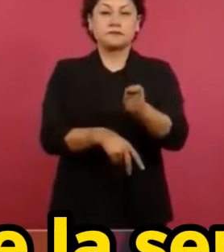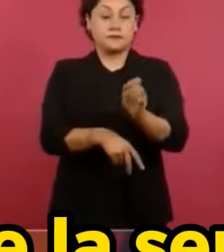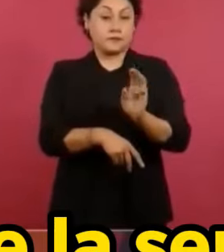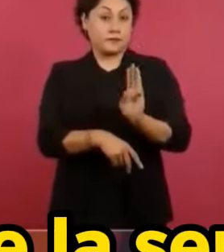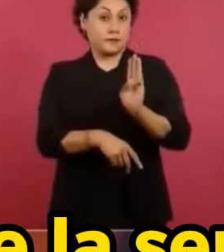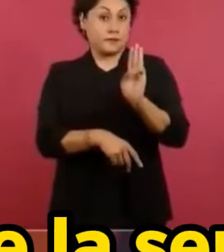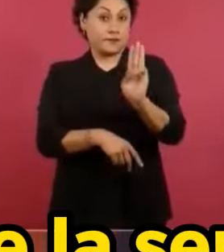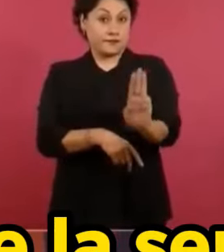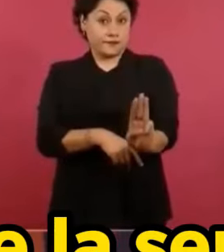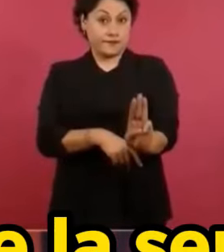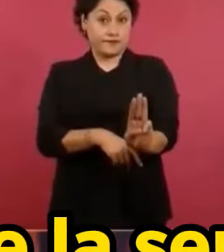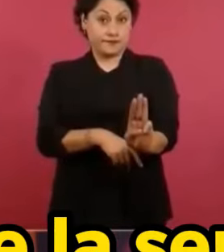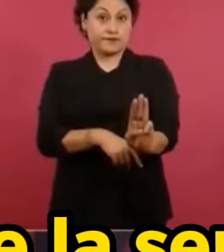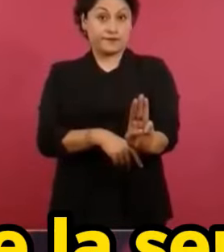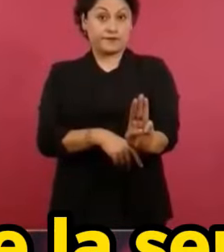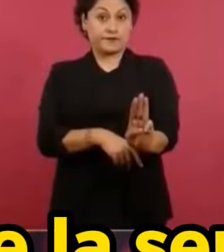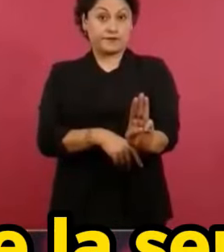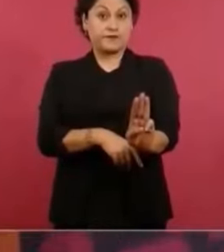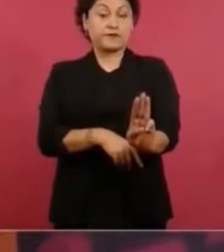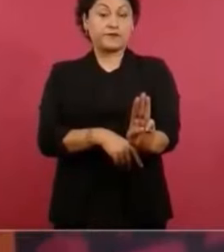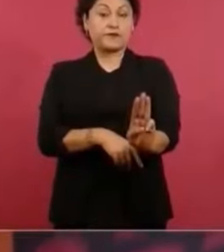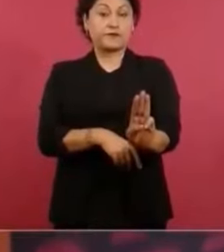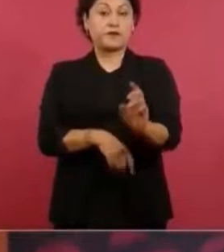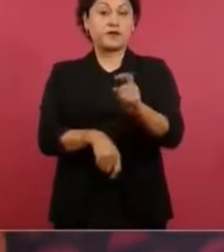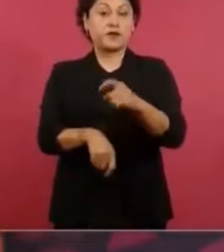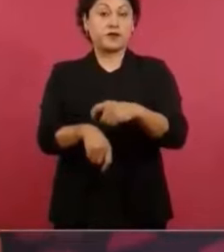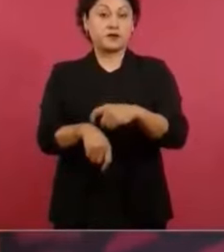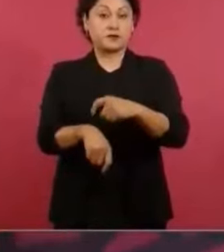semana próxima a las 12 de la noche